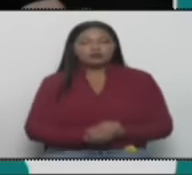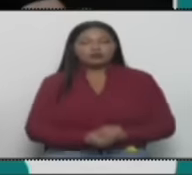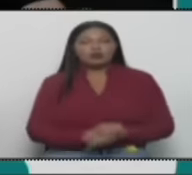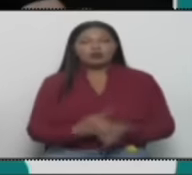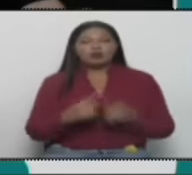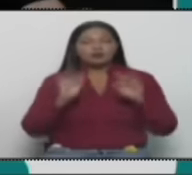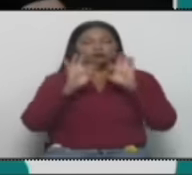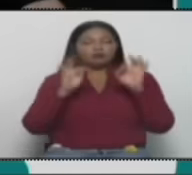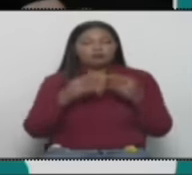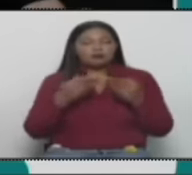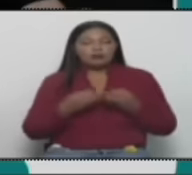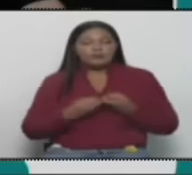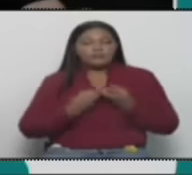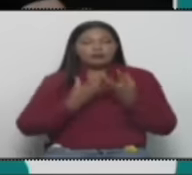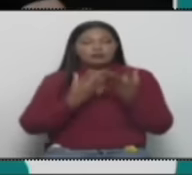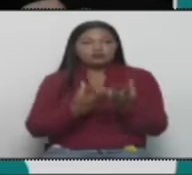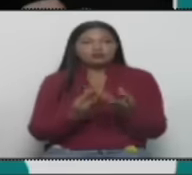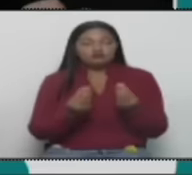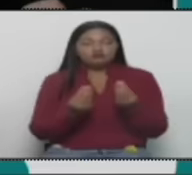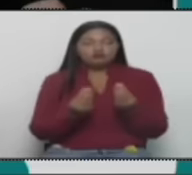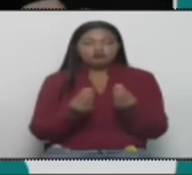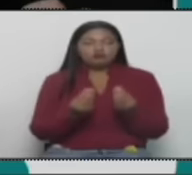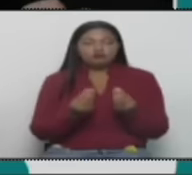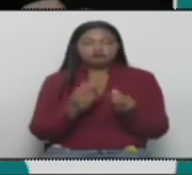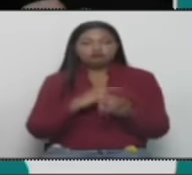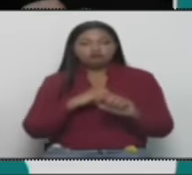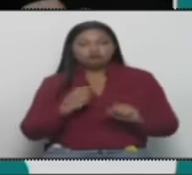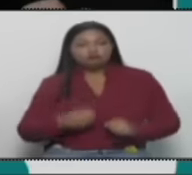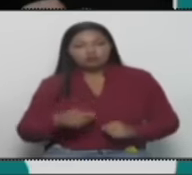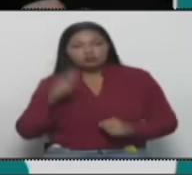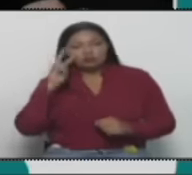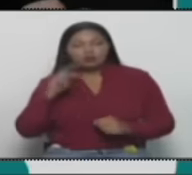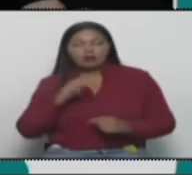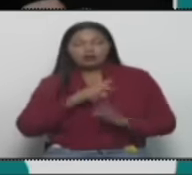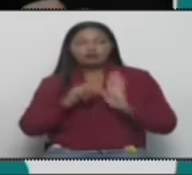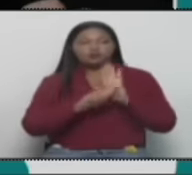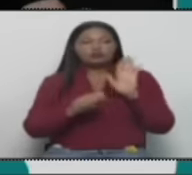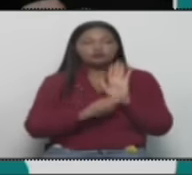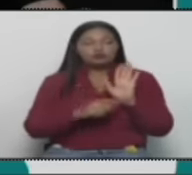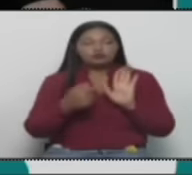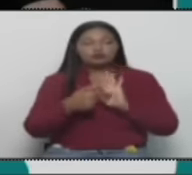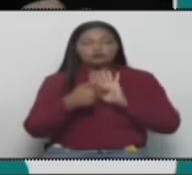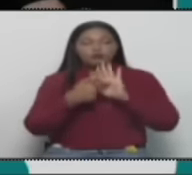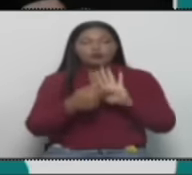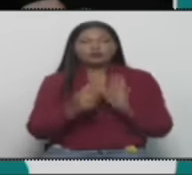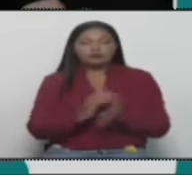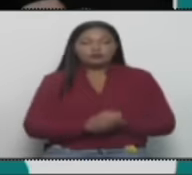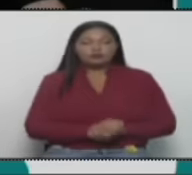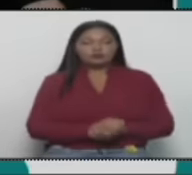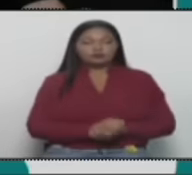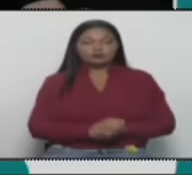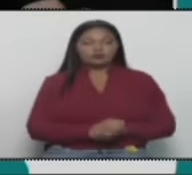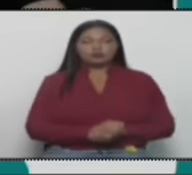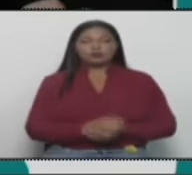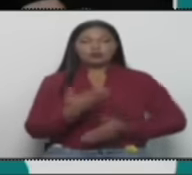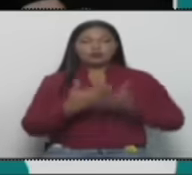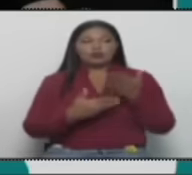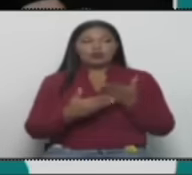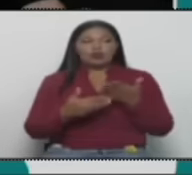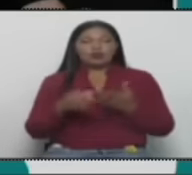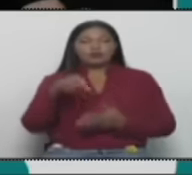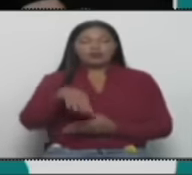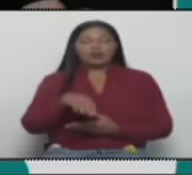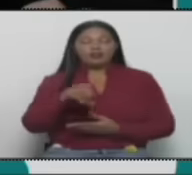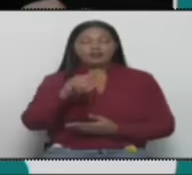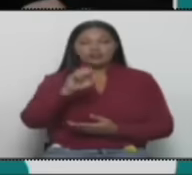es una expresión muy agravada, aunque está en la Constitución, que es decretar el estado de excepción, lo que